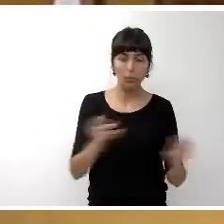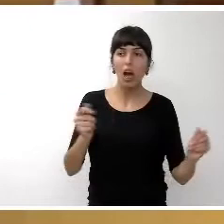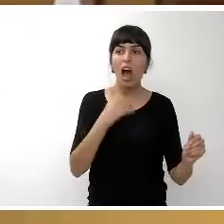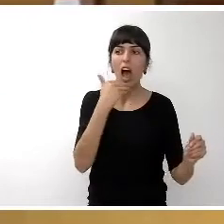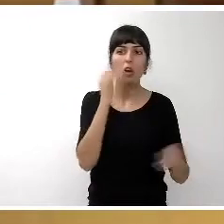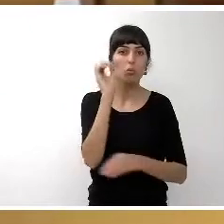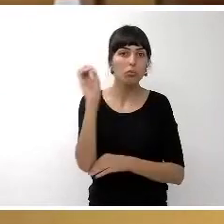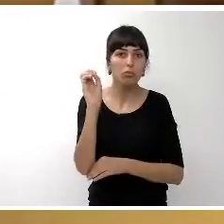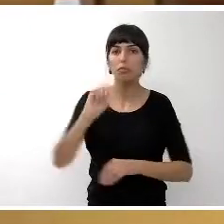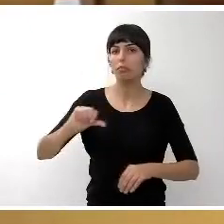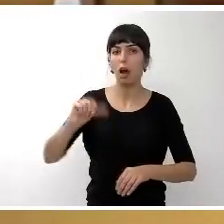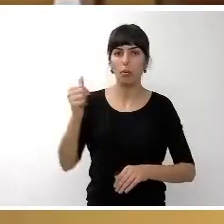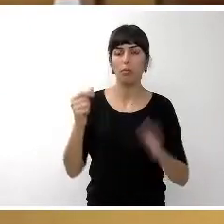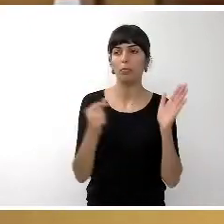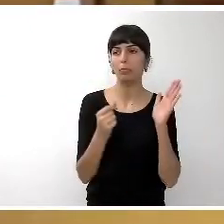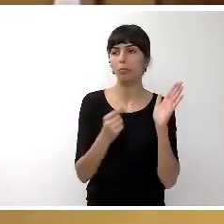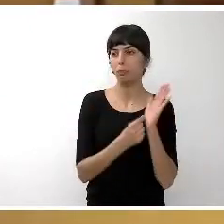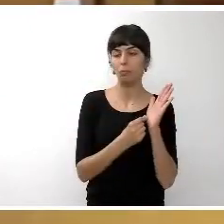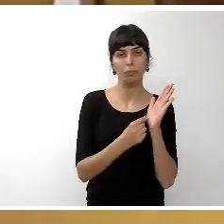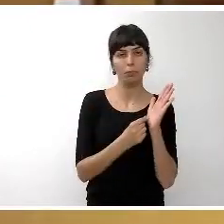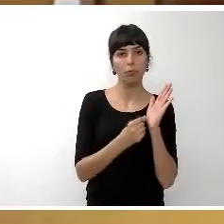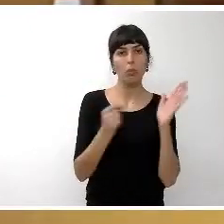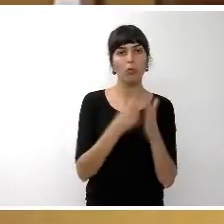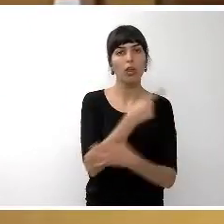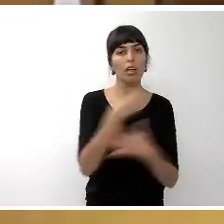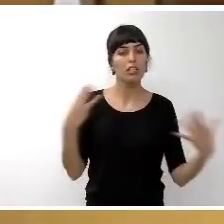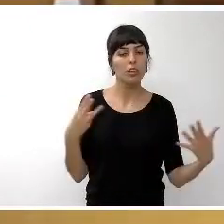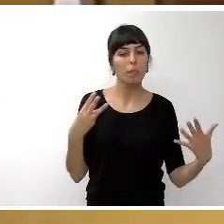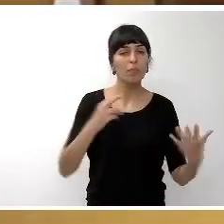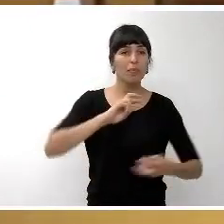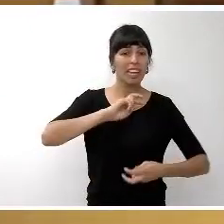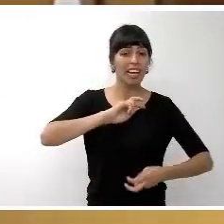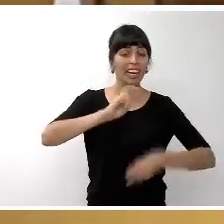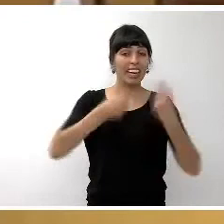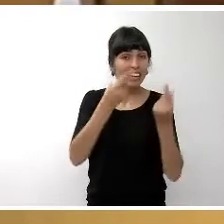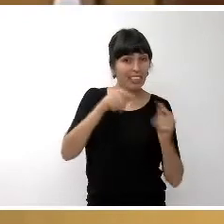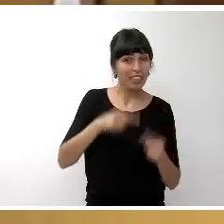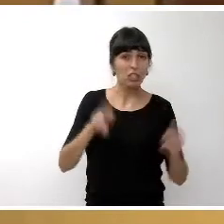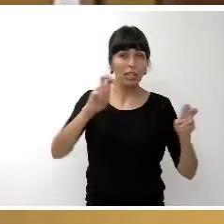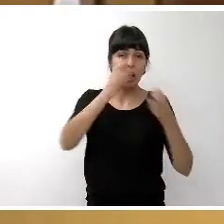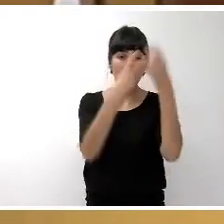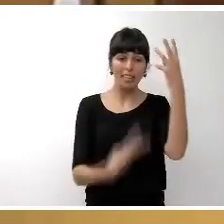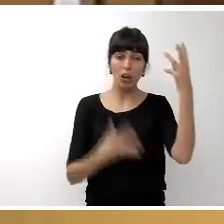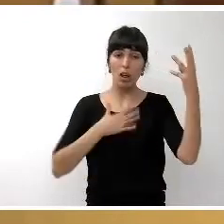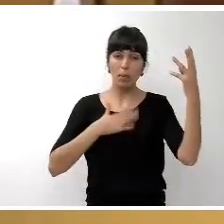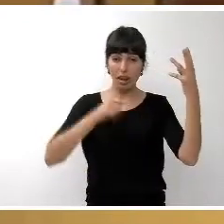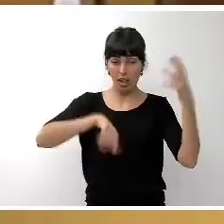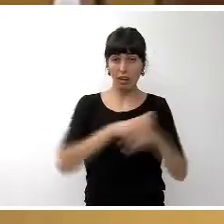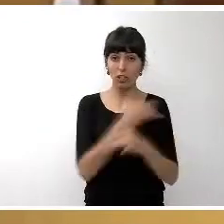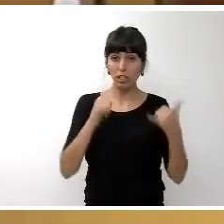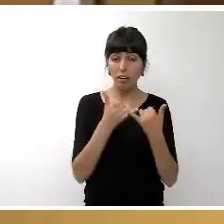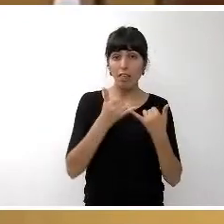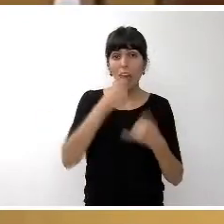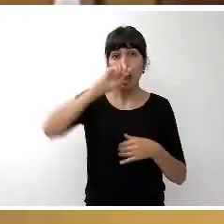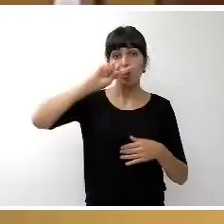Queda aprobado el punto. Punto 18. Rectificación del inventario de bienes de esta corporación cerrado a 31 de diciembre